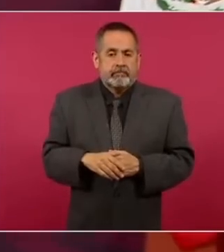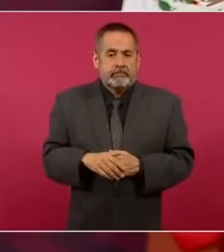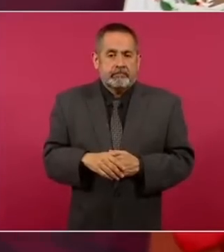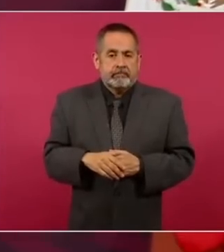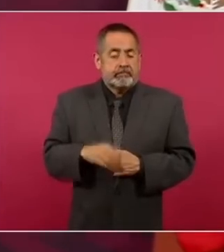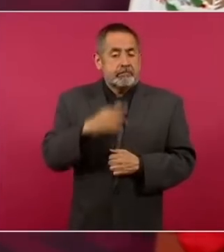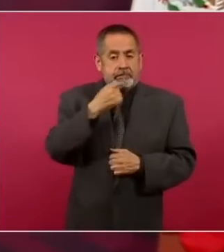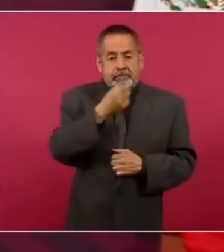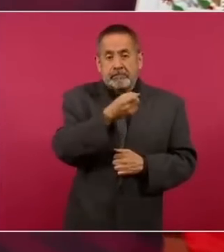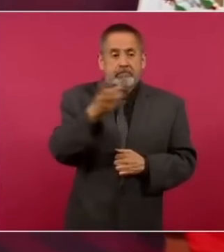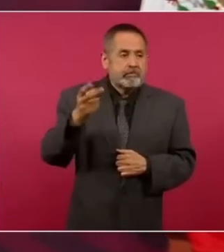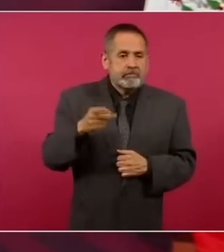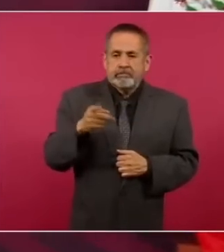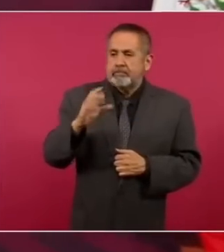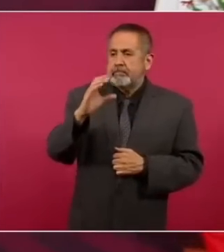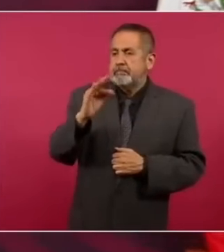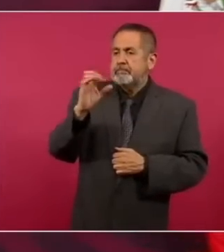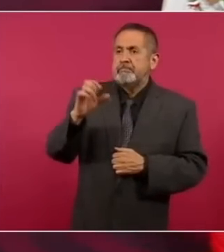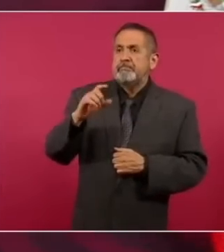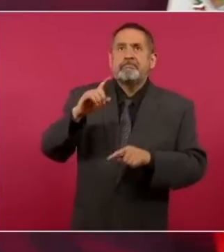quedar sin energía eléctrica